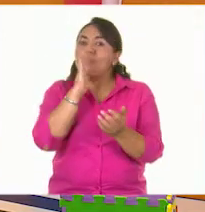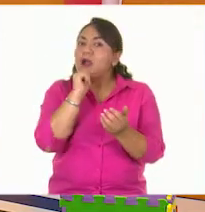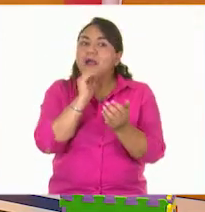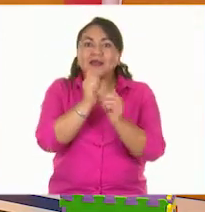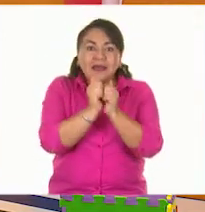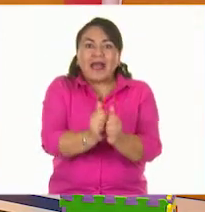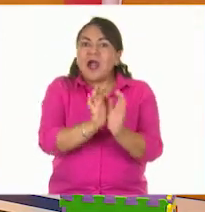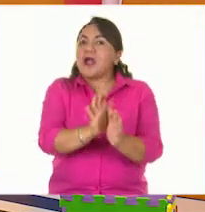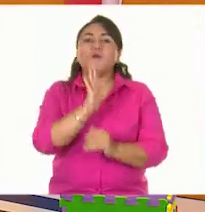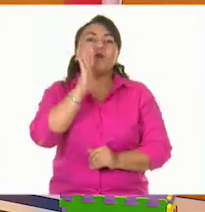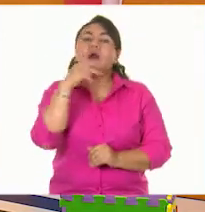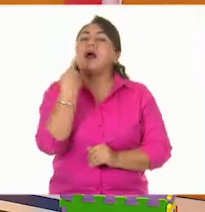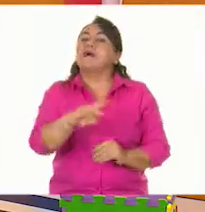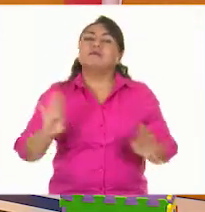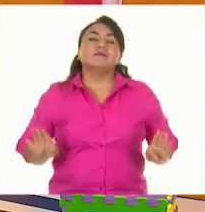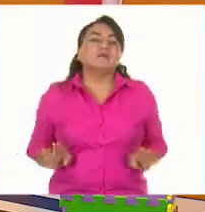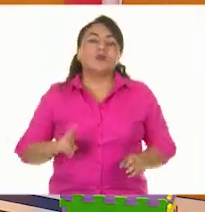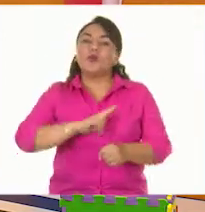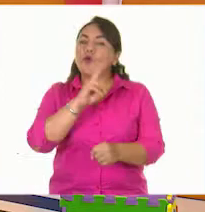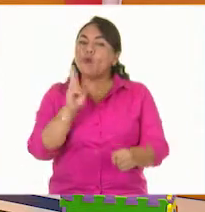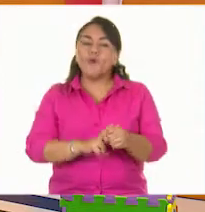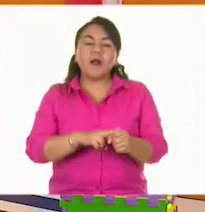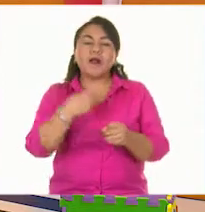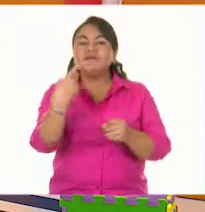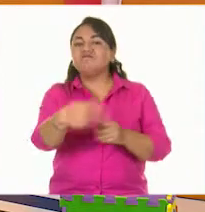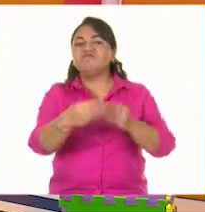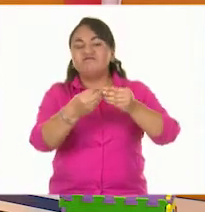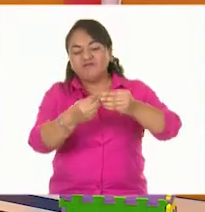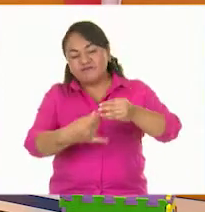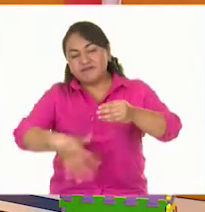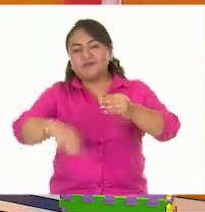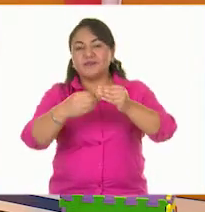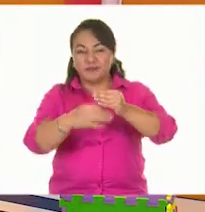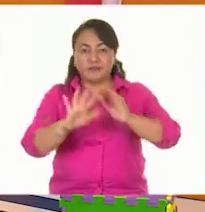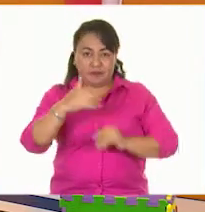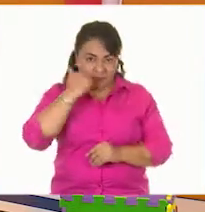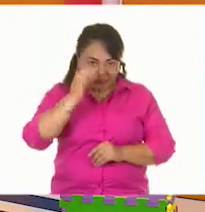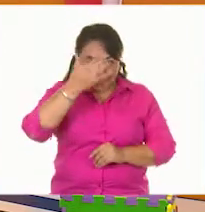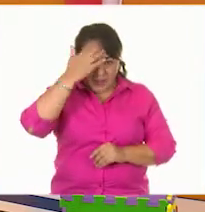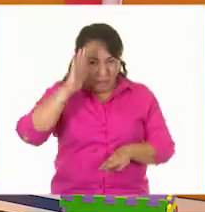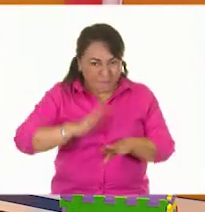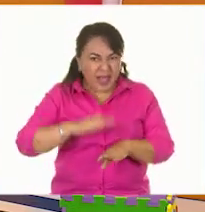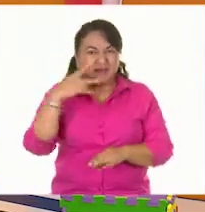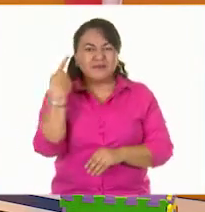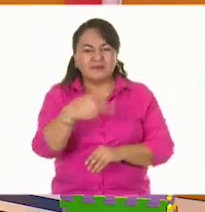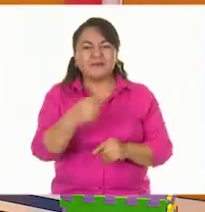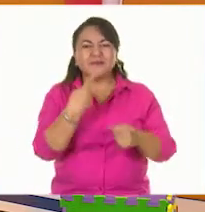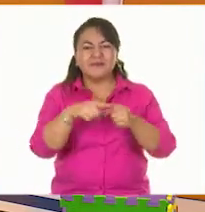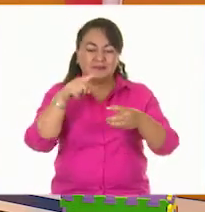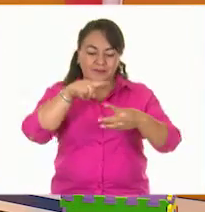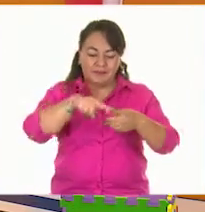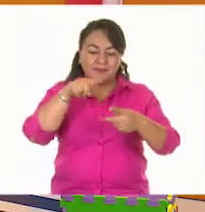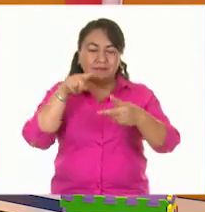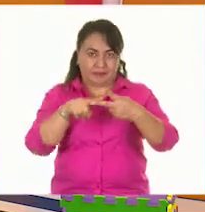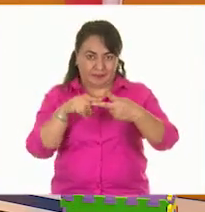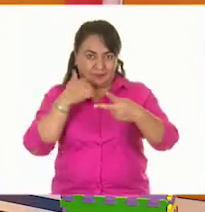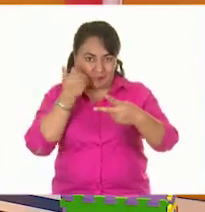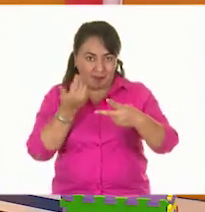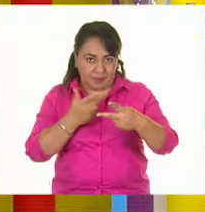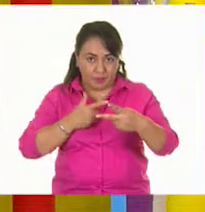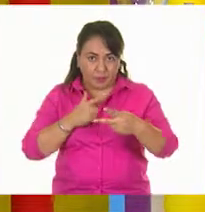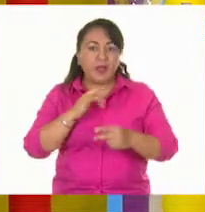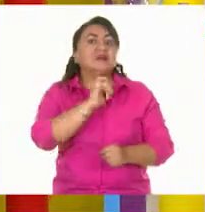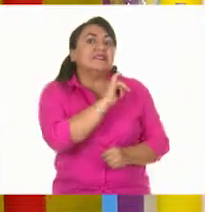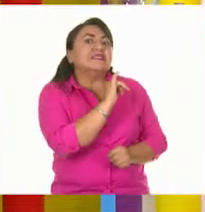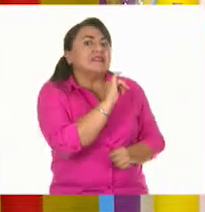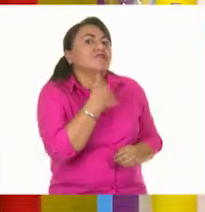detener. Esa es una característica de los líquidos. ¿Quieren conocer más sobre las características de los sólidos y los líquidos? ¿Te gustaría, Alexia?